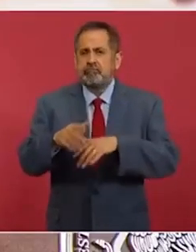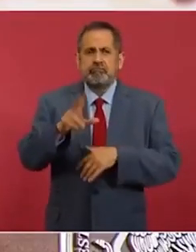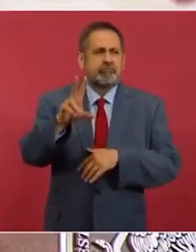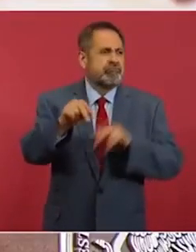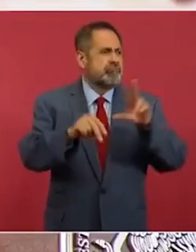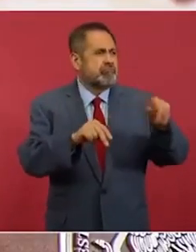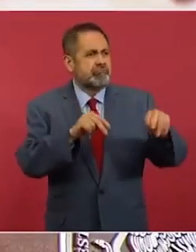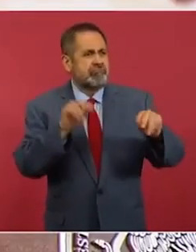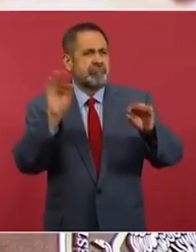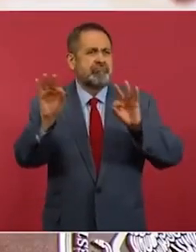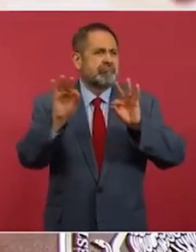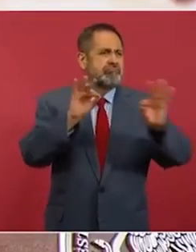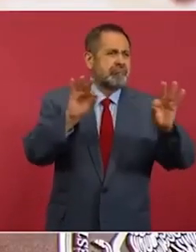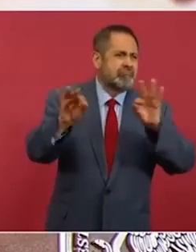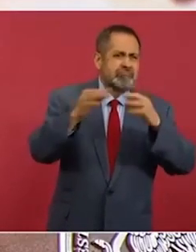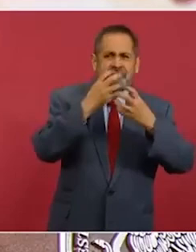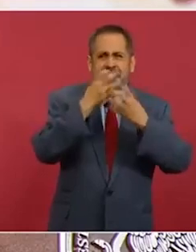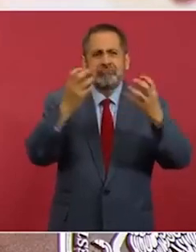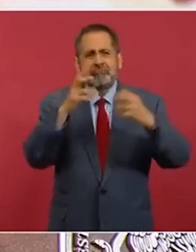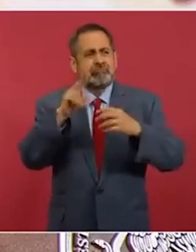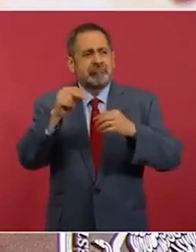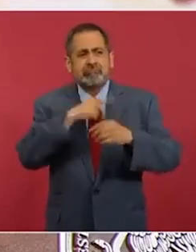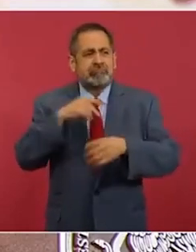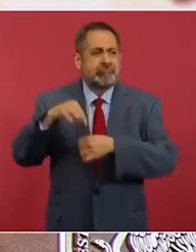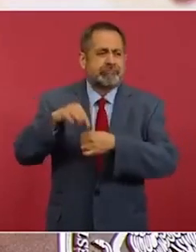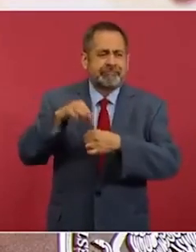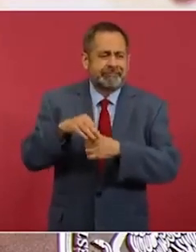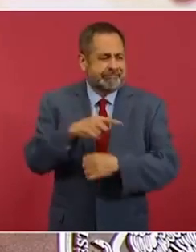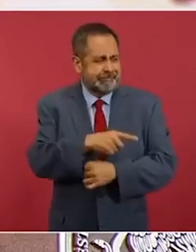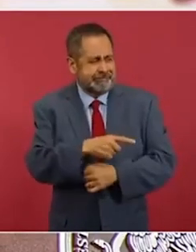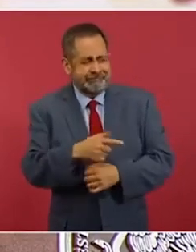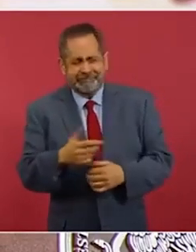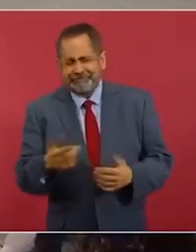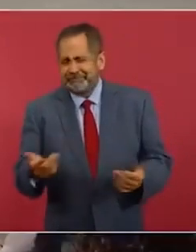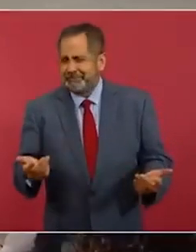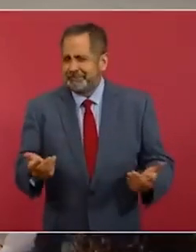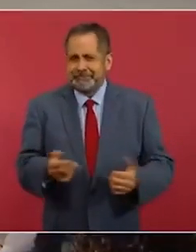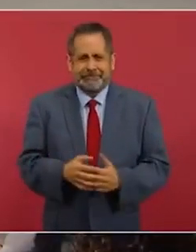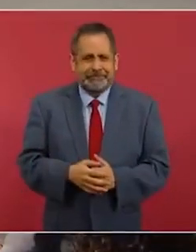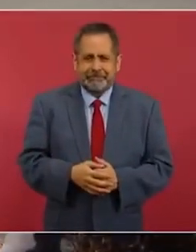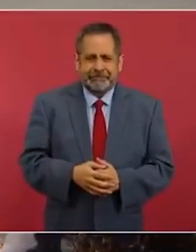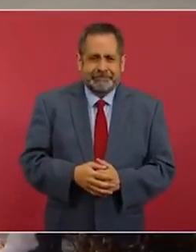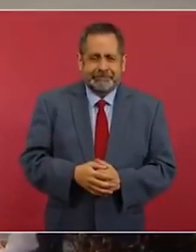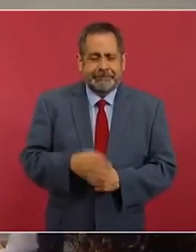fue muy interesante porque que